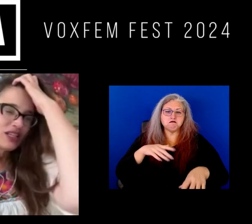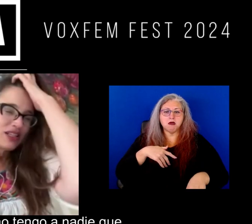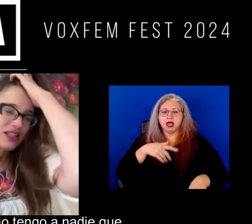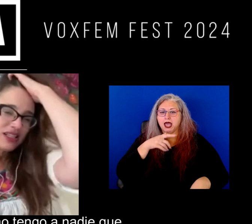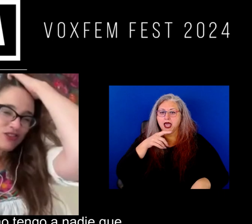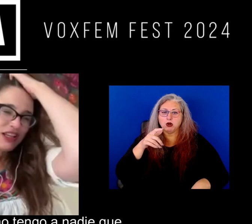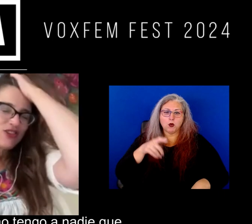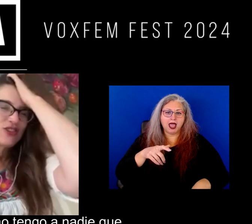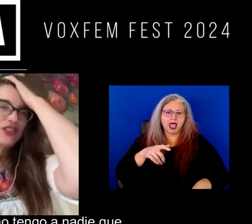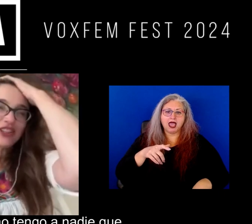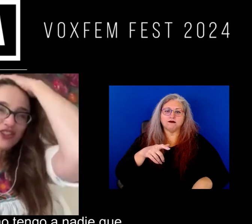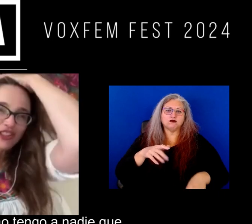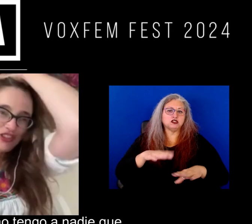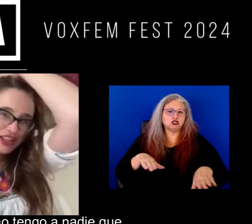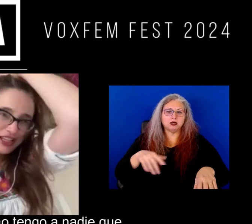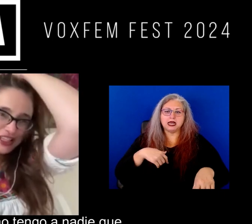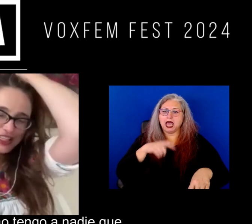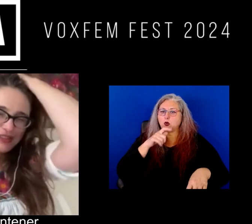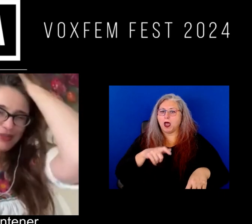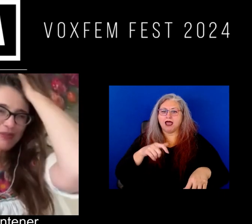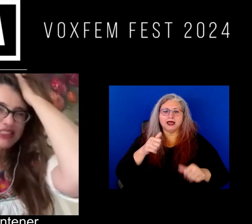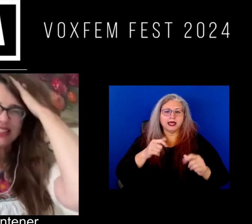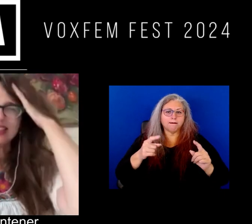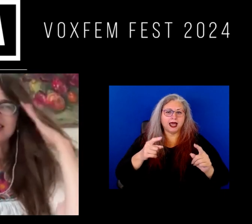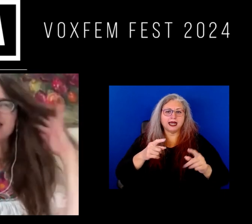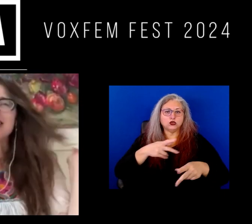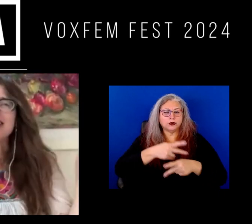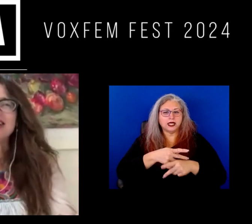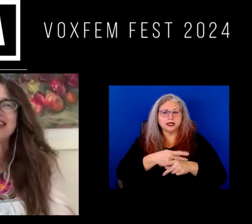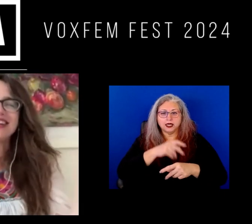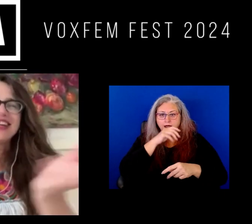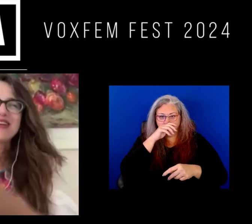no tengo hijos no tengo nadie que mantener